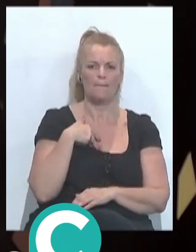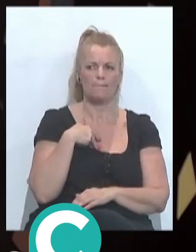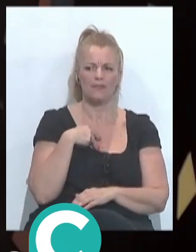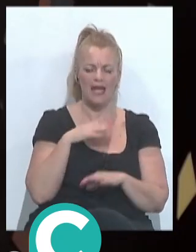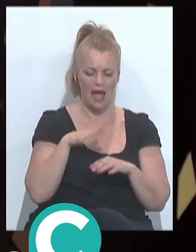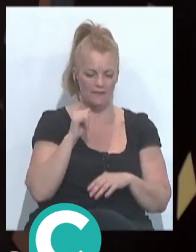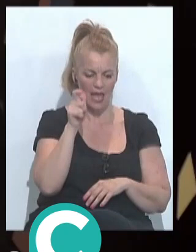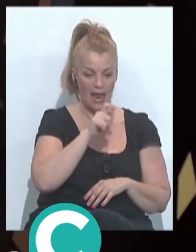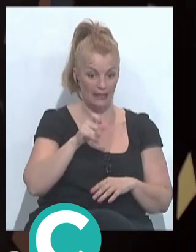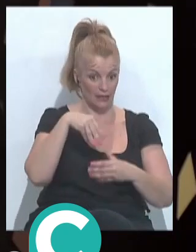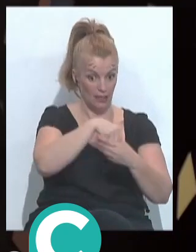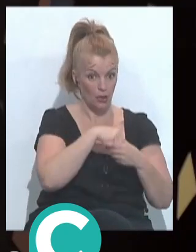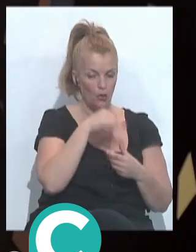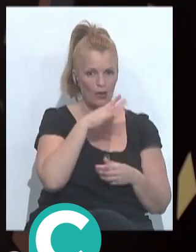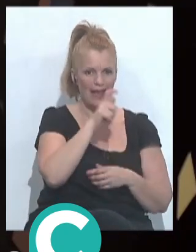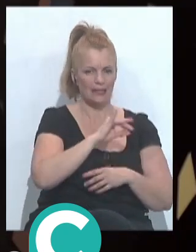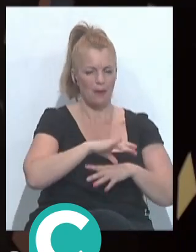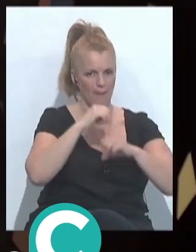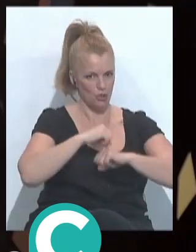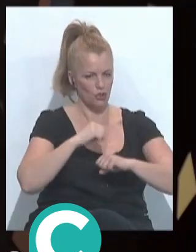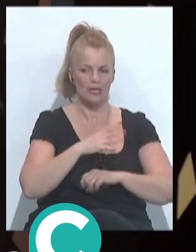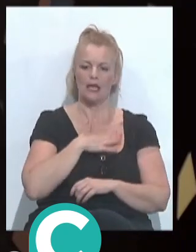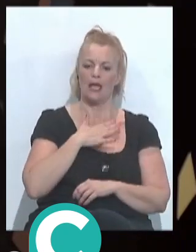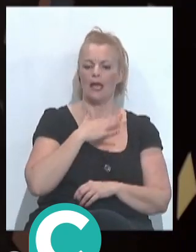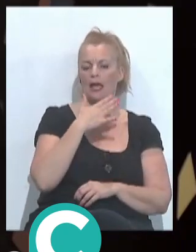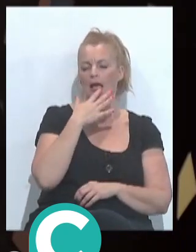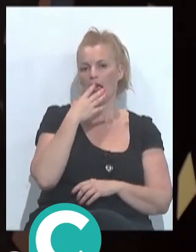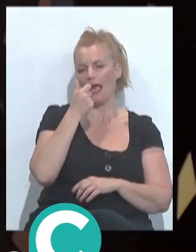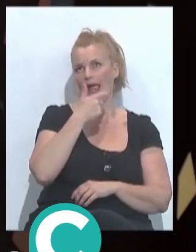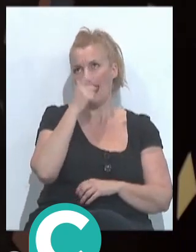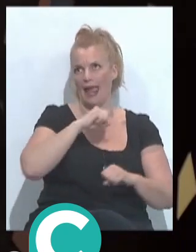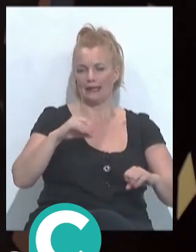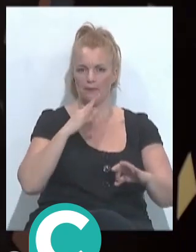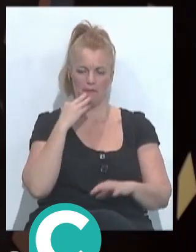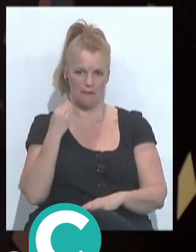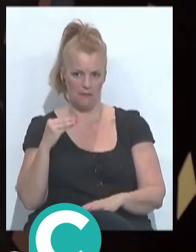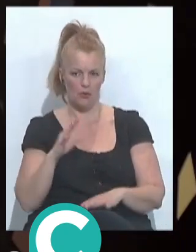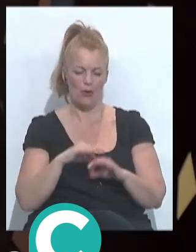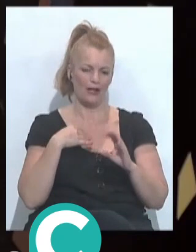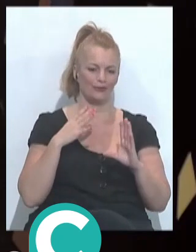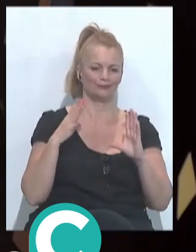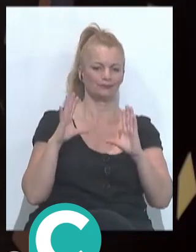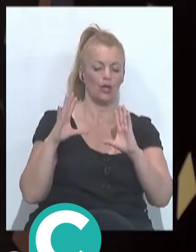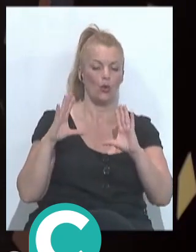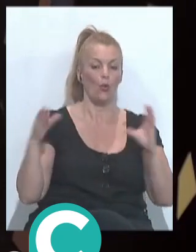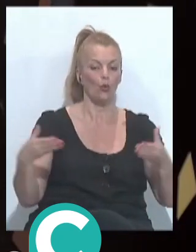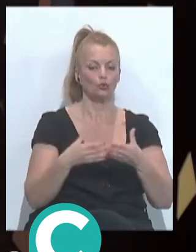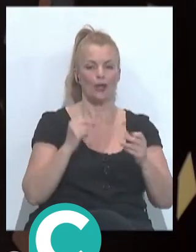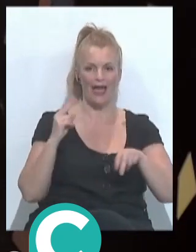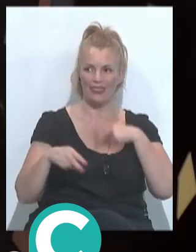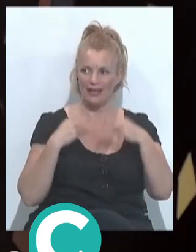había gente del jurado que era gente más mayor y gente más de nuestra quinta y recuerdo que en el forio cuando estábamos juntos en la cena y tal